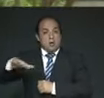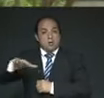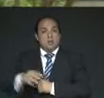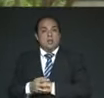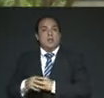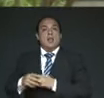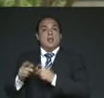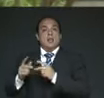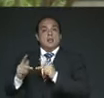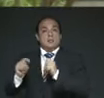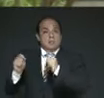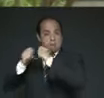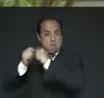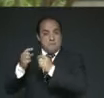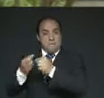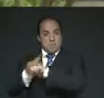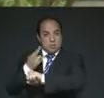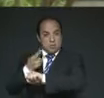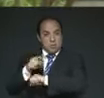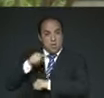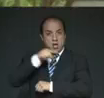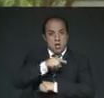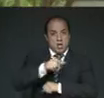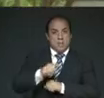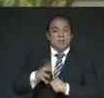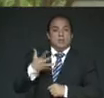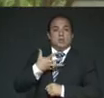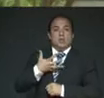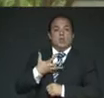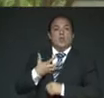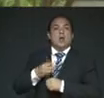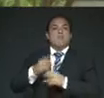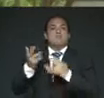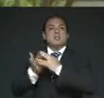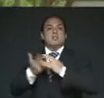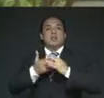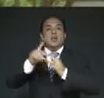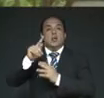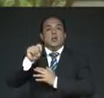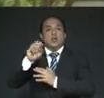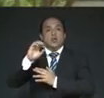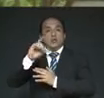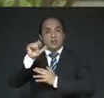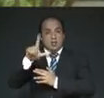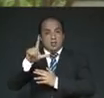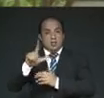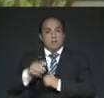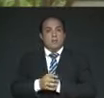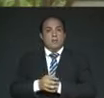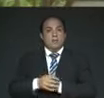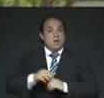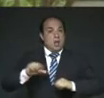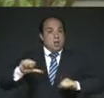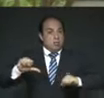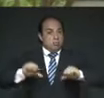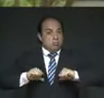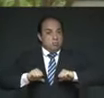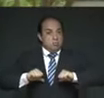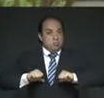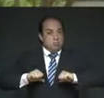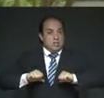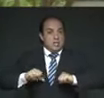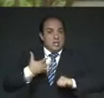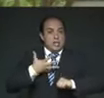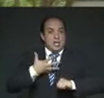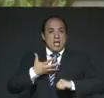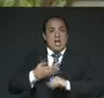inmaterial de la matanza de Tóxcatl, un acto de terrorismo religioso que cimbró el altépetl mexica.